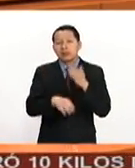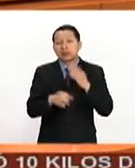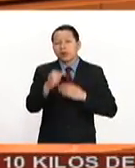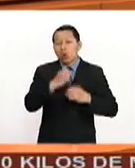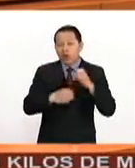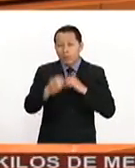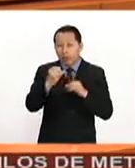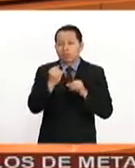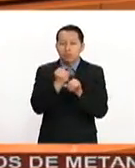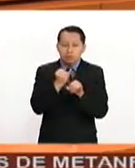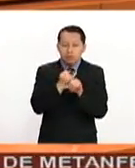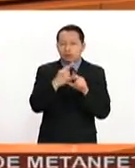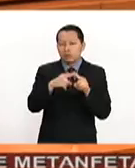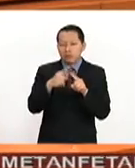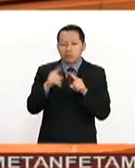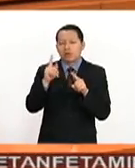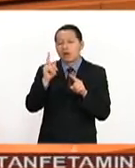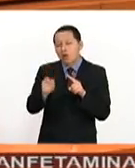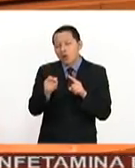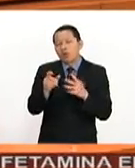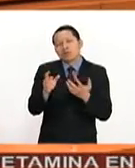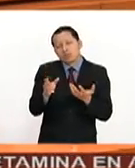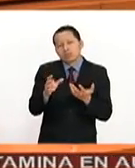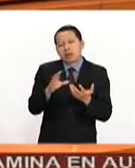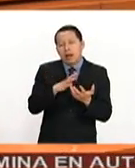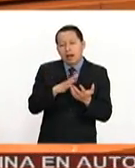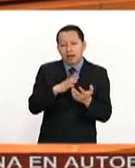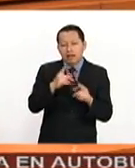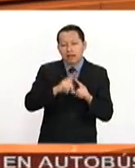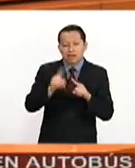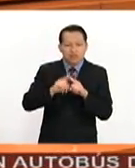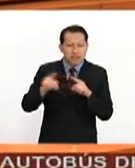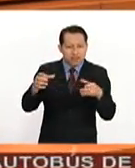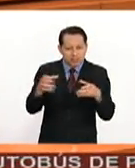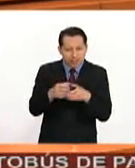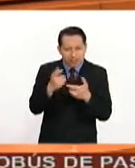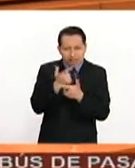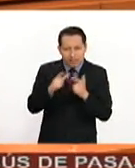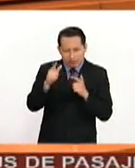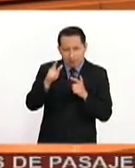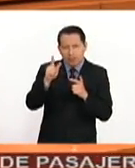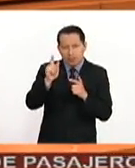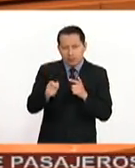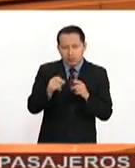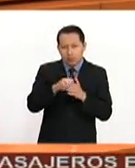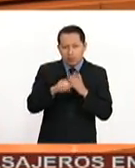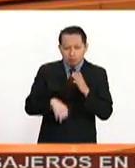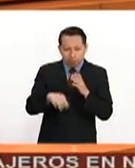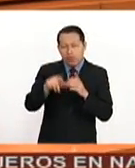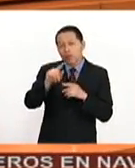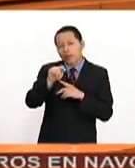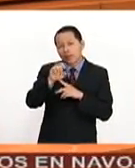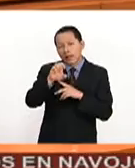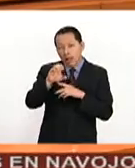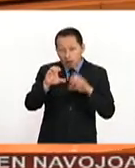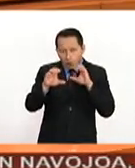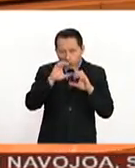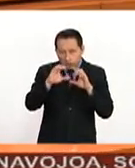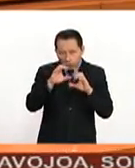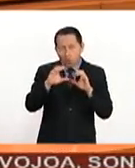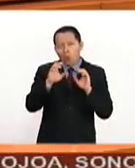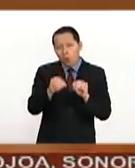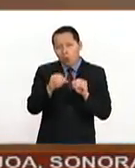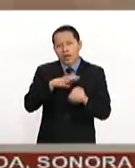o sectores que han sido liberalizados en nuestro país como son las telecomunicaciones o el sector